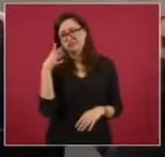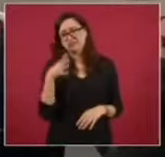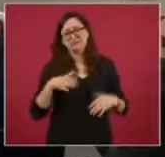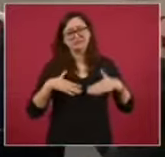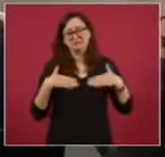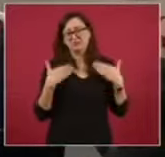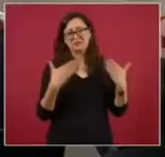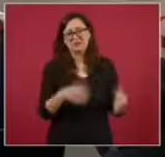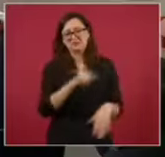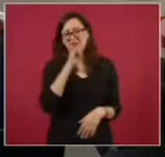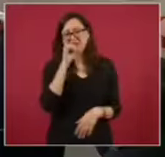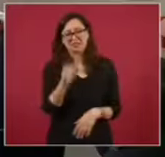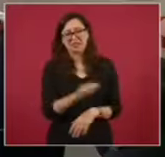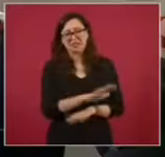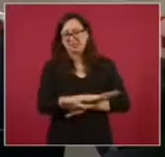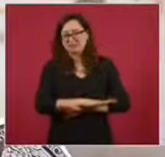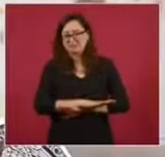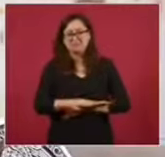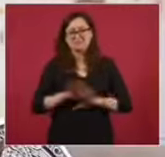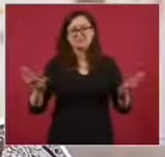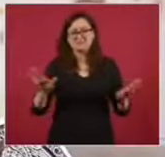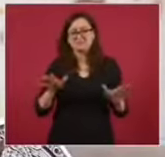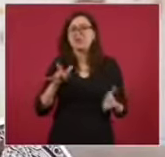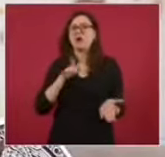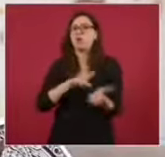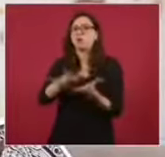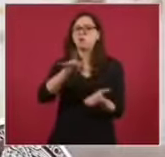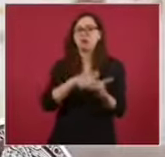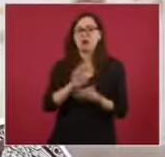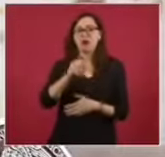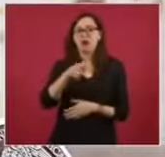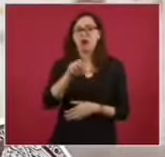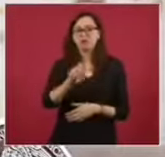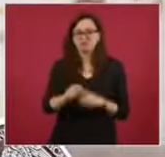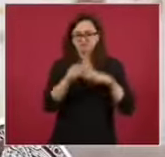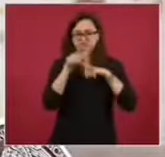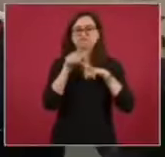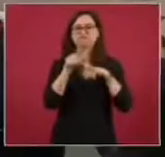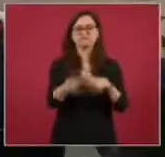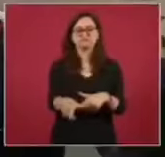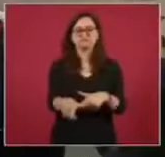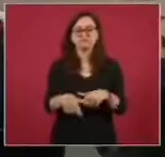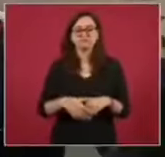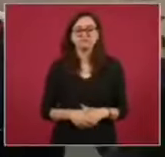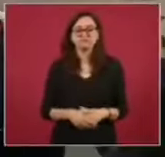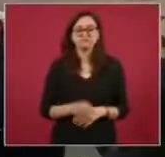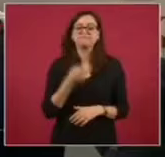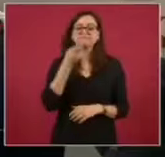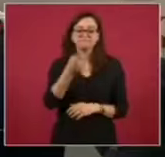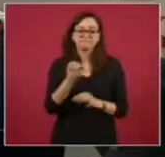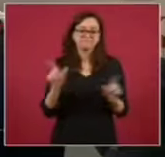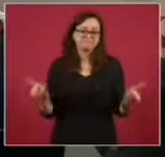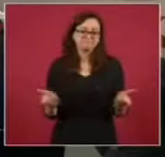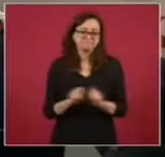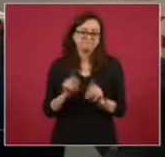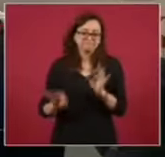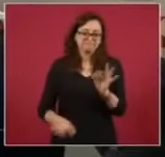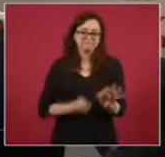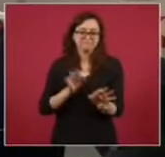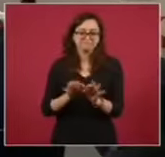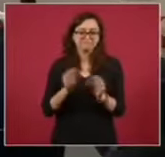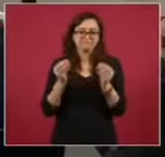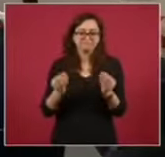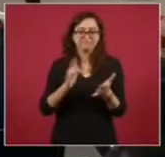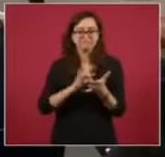sigue apoyando la gestión del presidente López Obrador. Y hasta aquí nuestra sección. Muchas